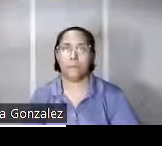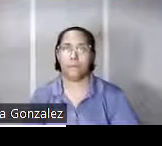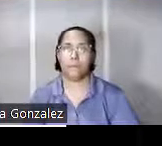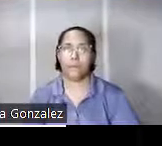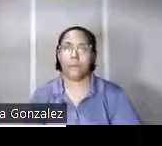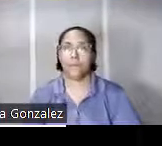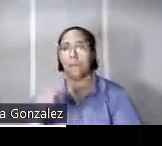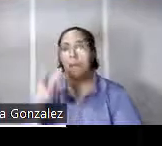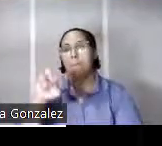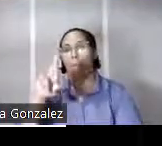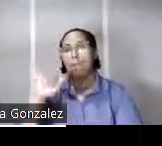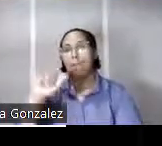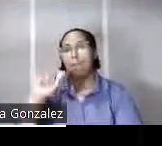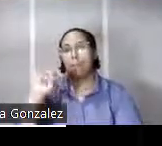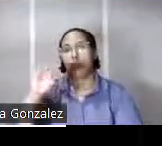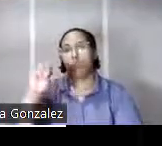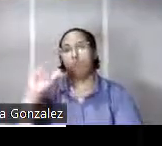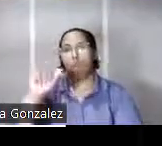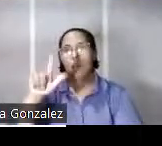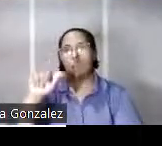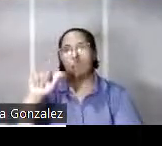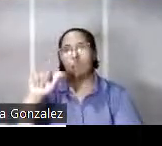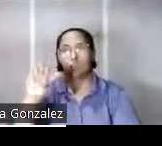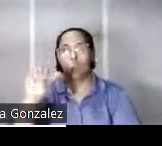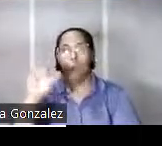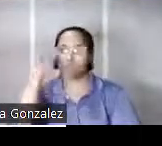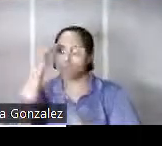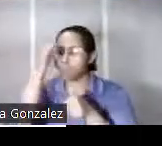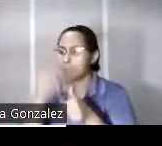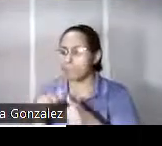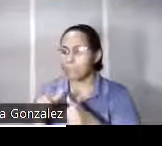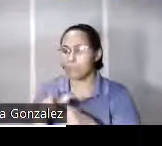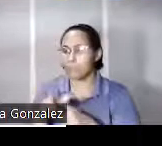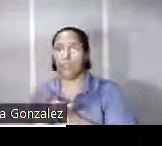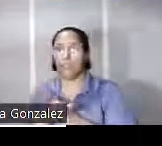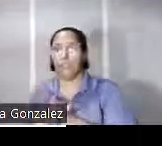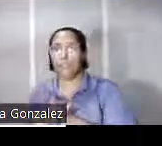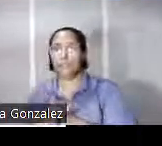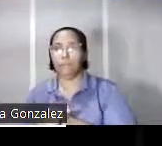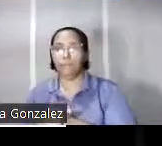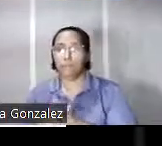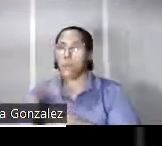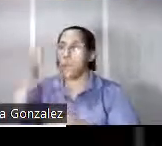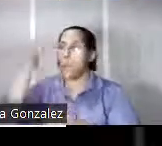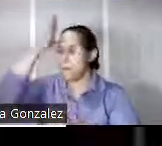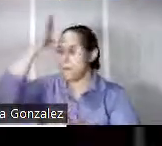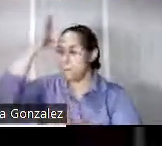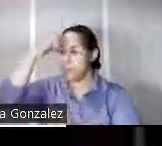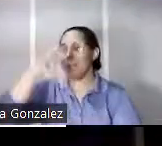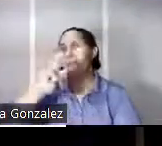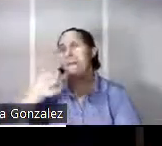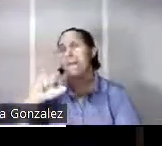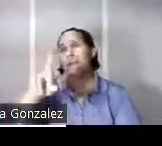Mariano Artado obviamente todos les recordarán Mariano padre también de Marianito